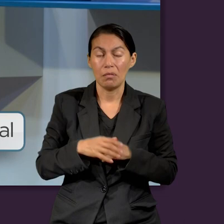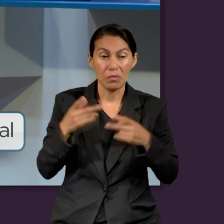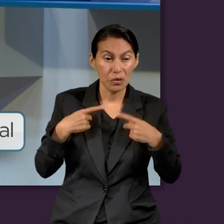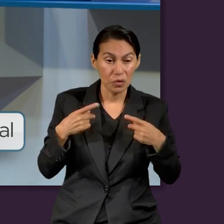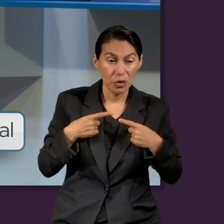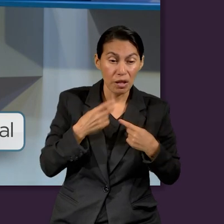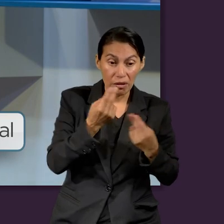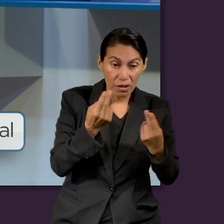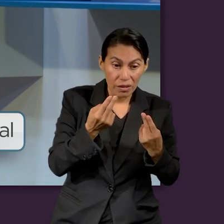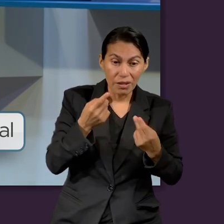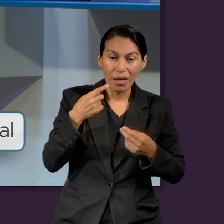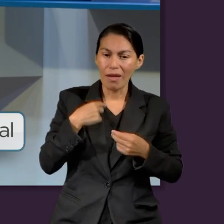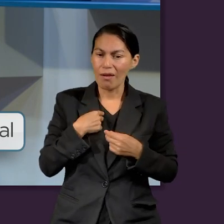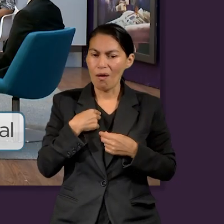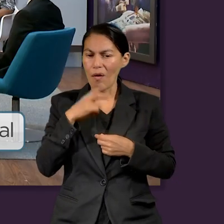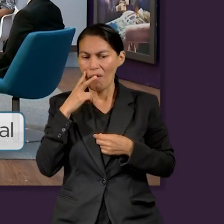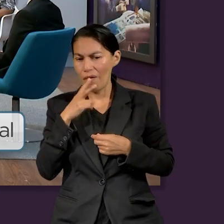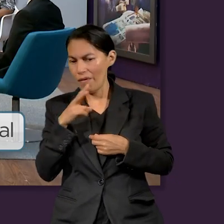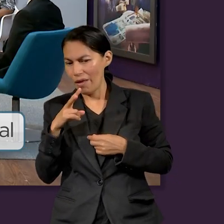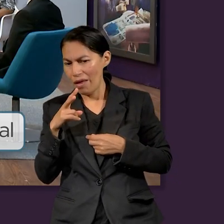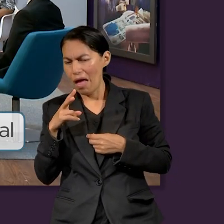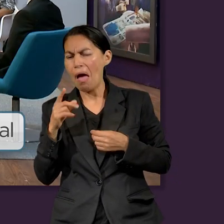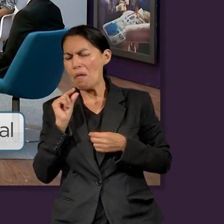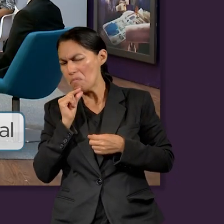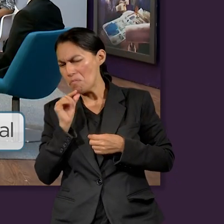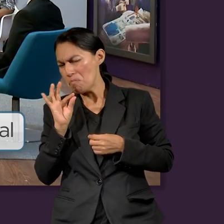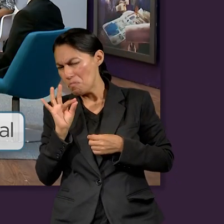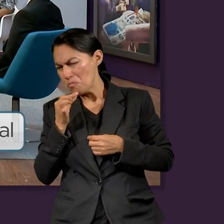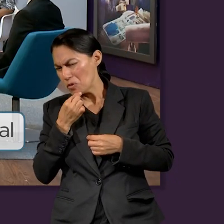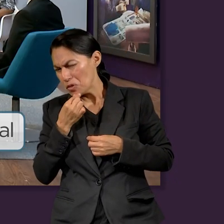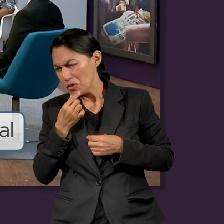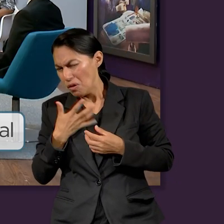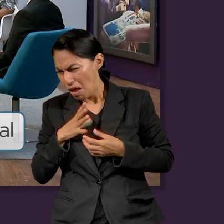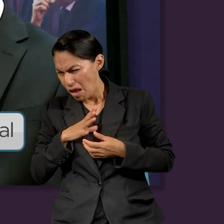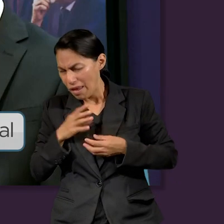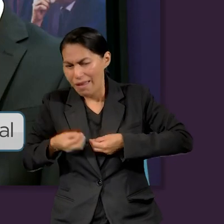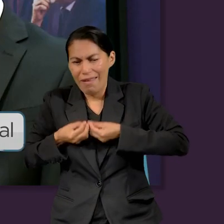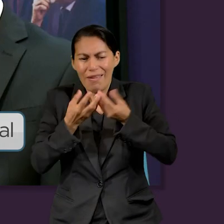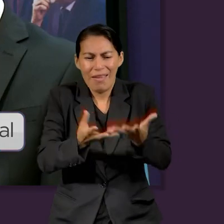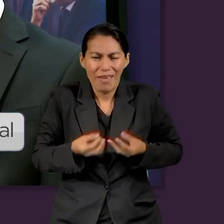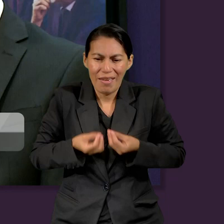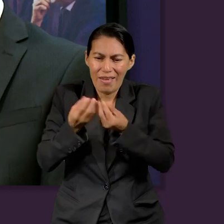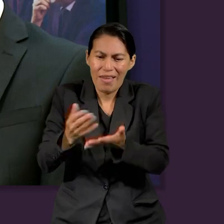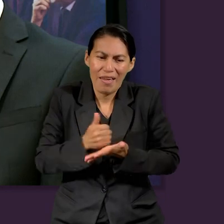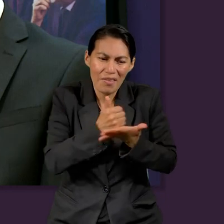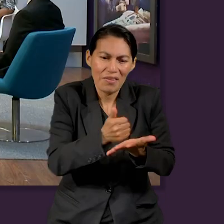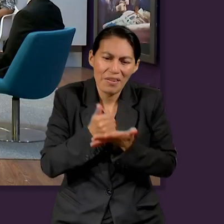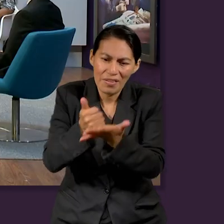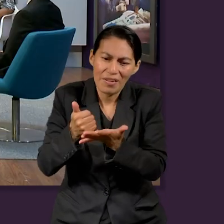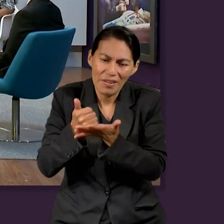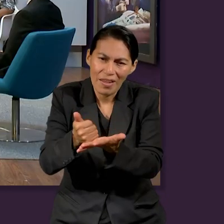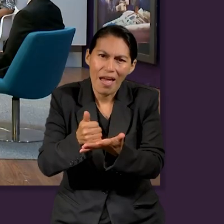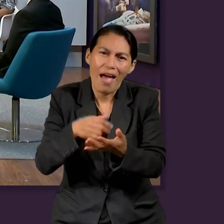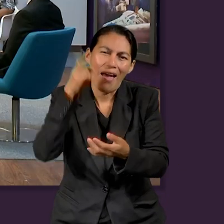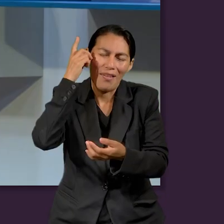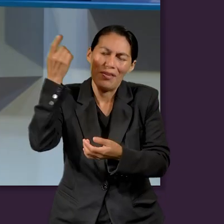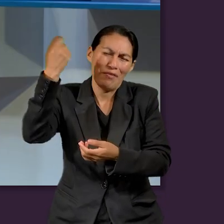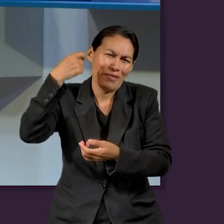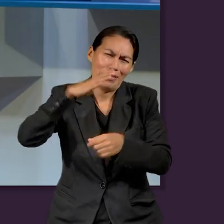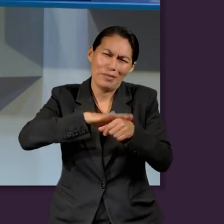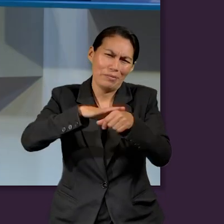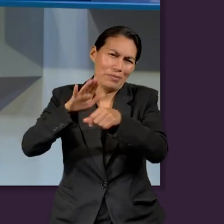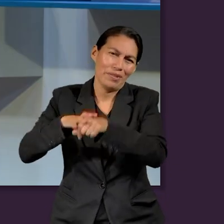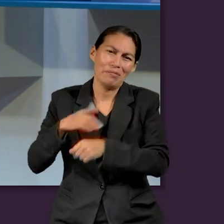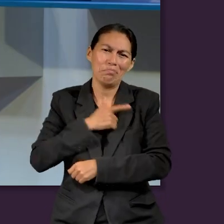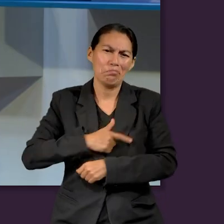para aquel que está allí batallando un poco. Y nosotros, aunque no tenemos mucho, pero lo que tenemos lo damos. Así